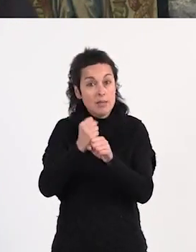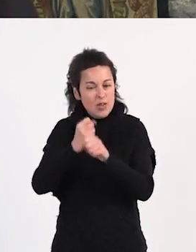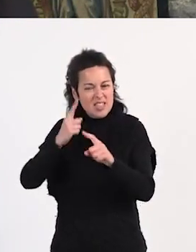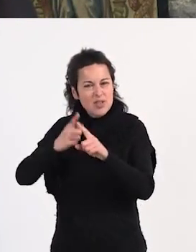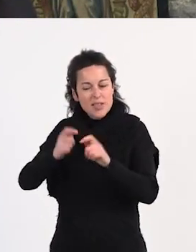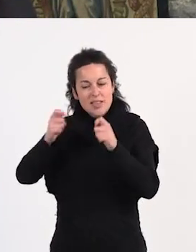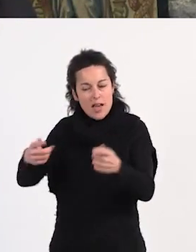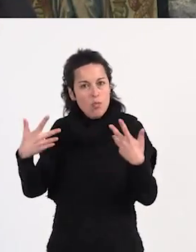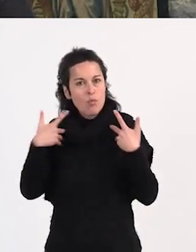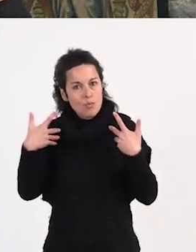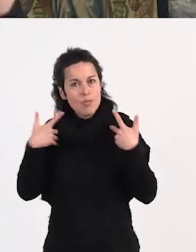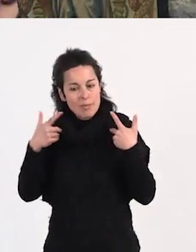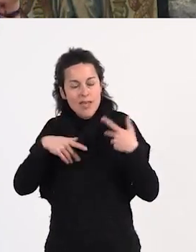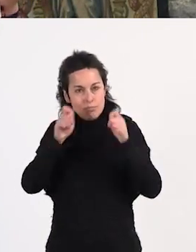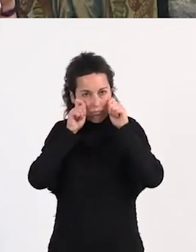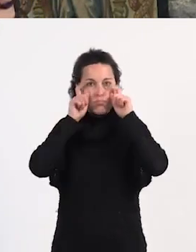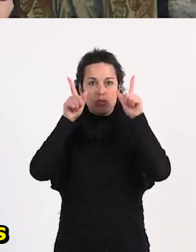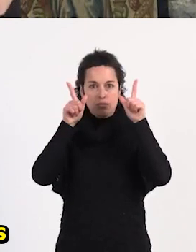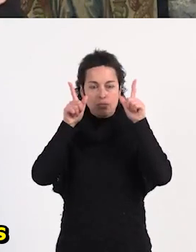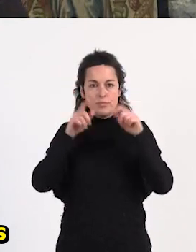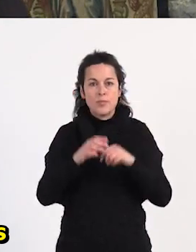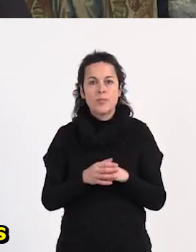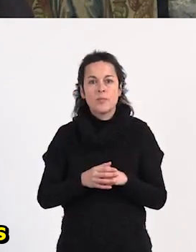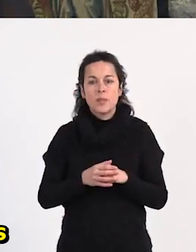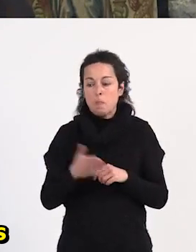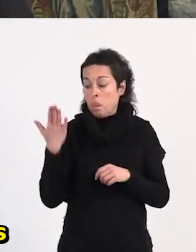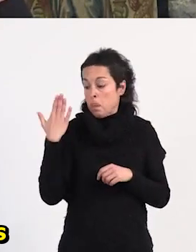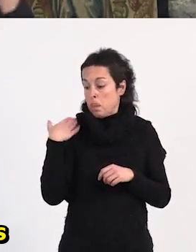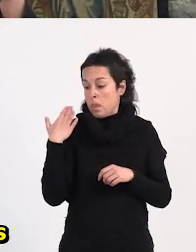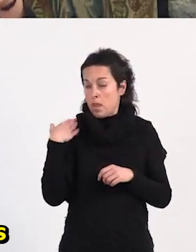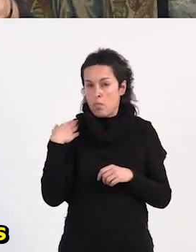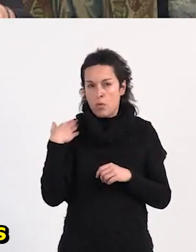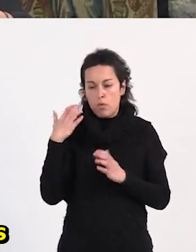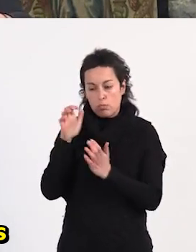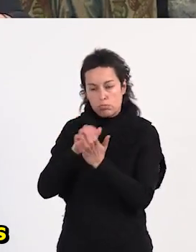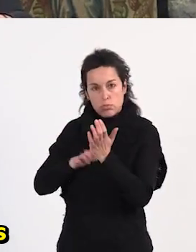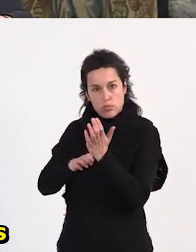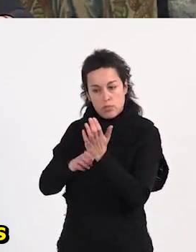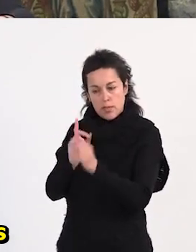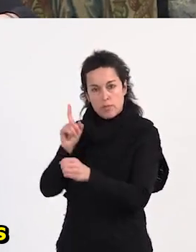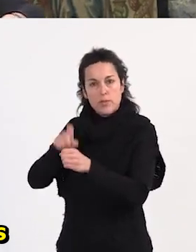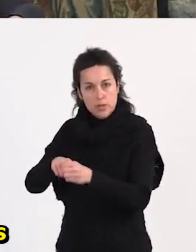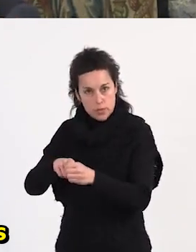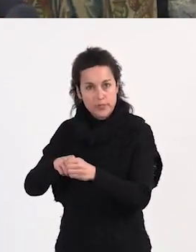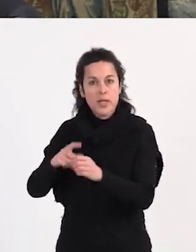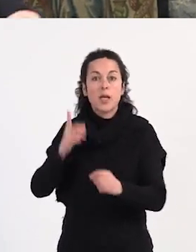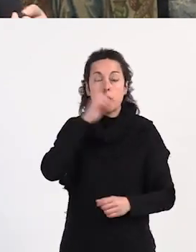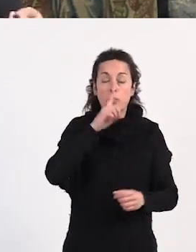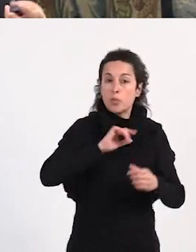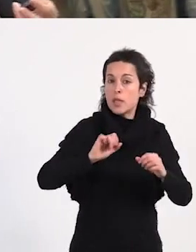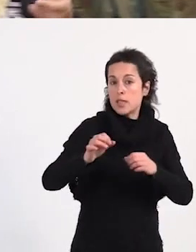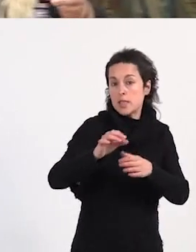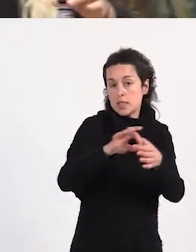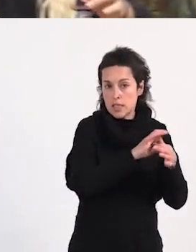trabajadoras sexuales hoy en día. Recientemente ha participado en un informe que desde putas y alianzas y